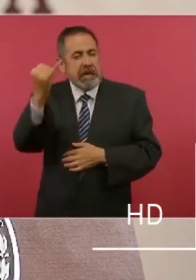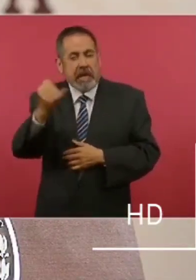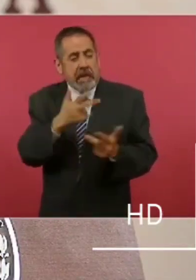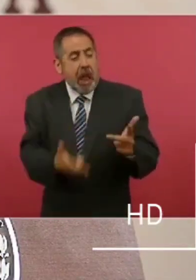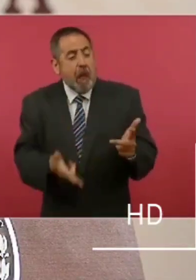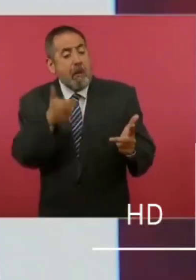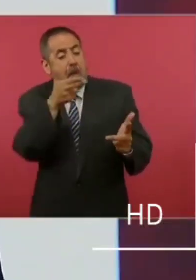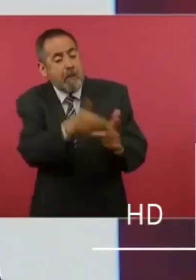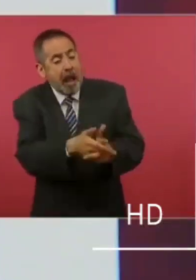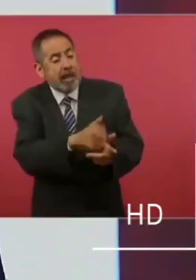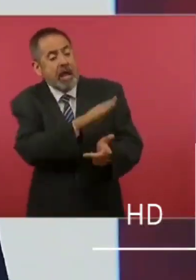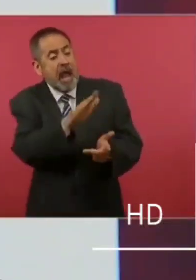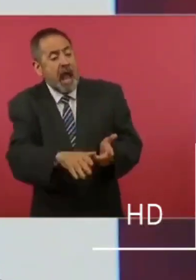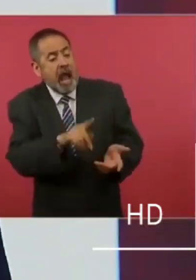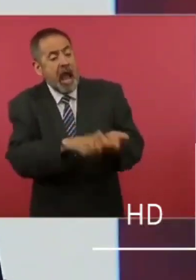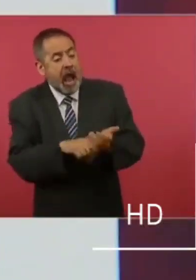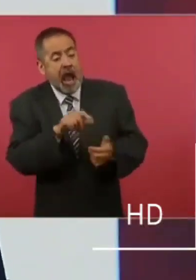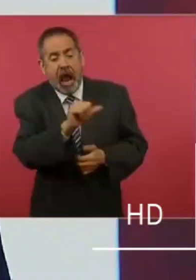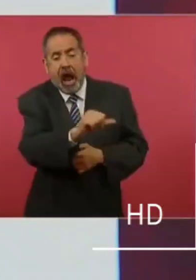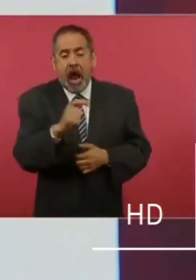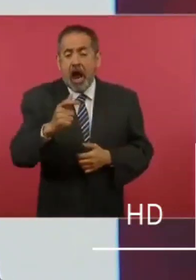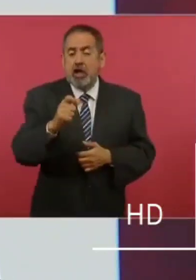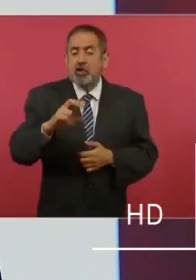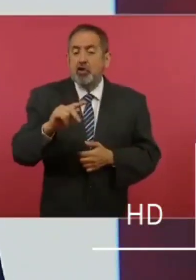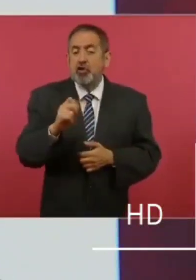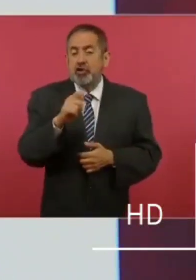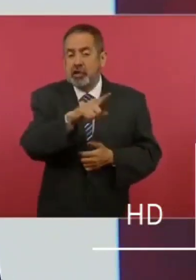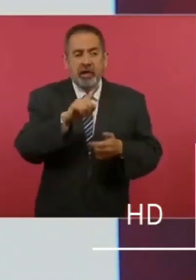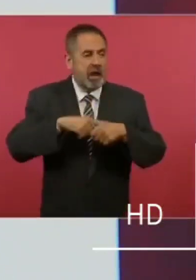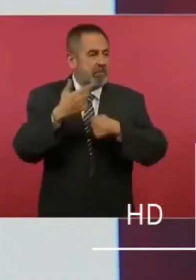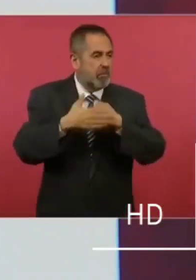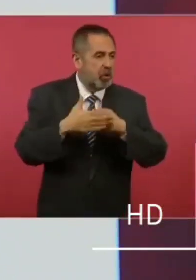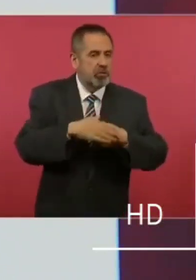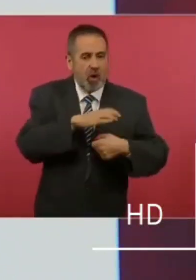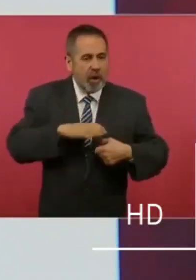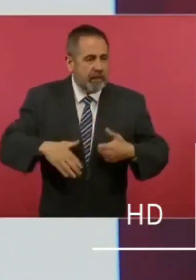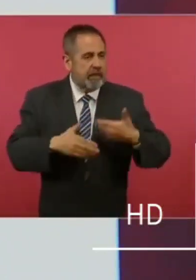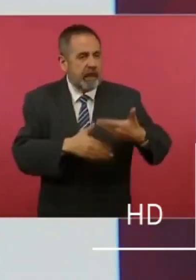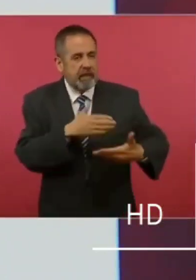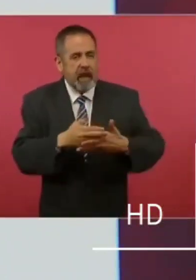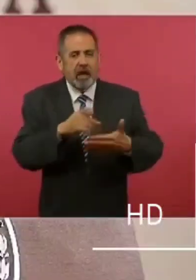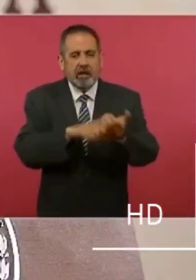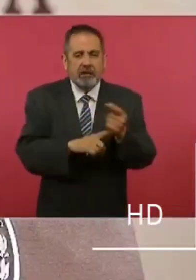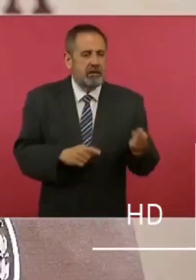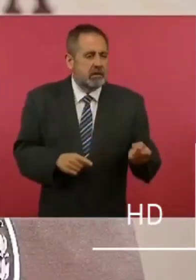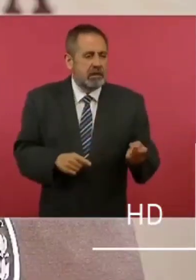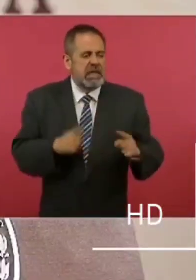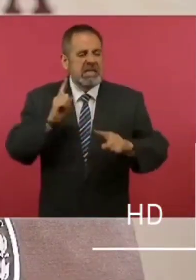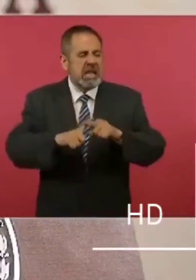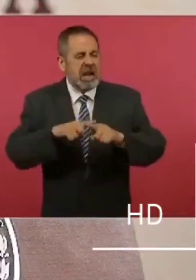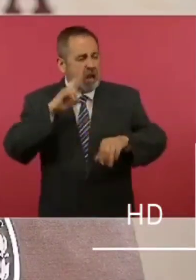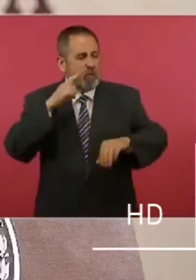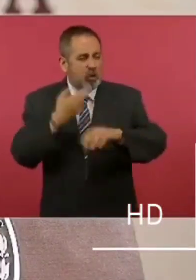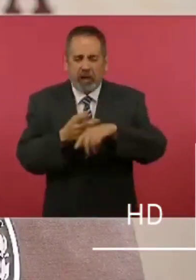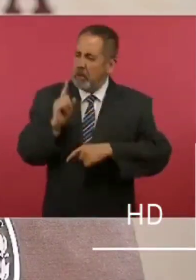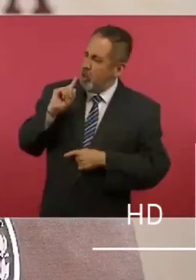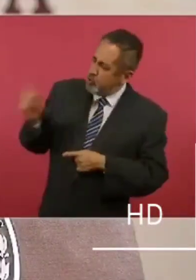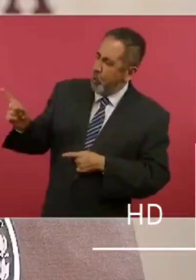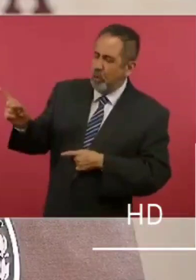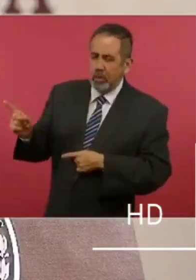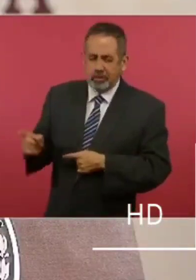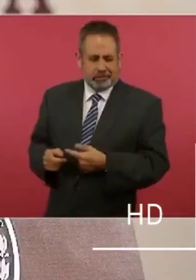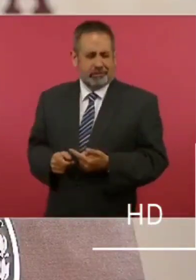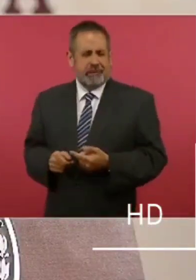contra la que se enfila como la candidata de la oposición porque solo habría un responsable, el presidente,